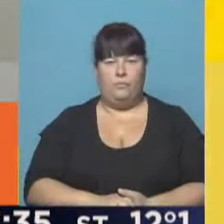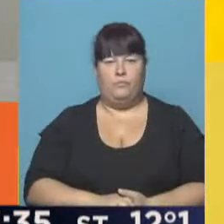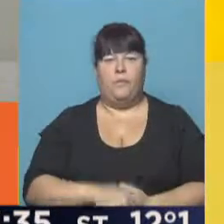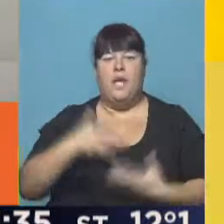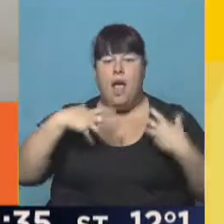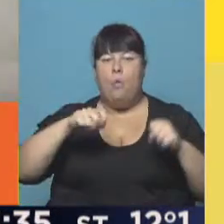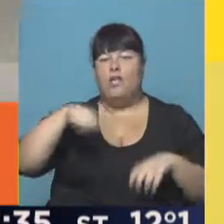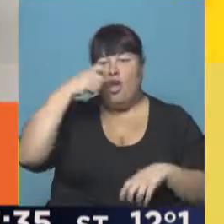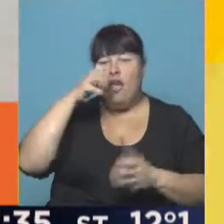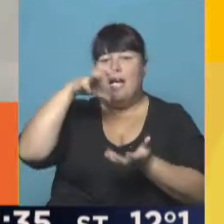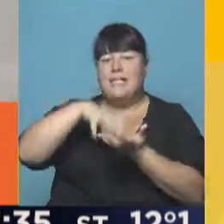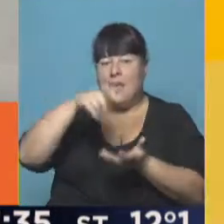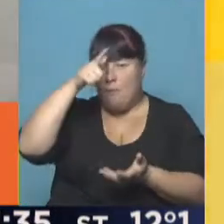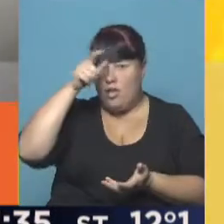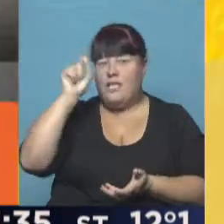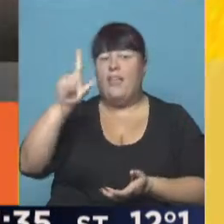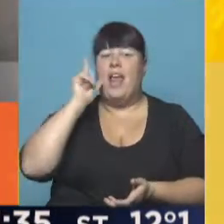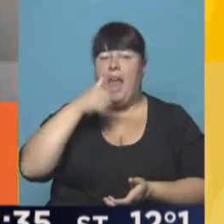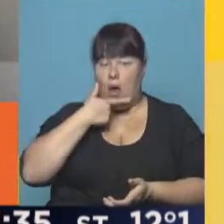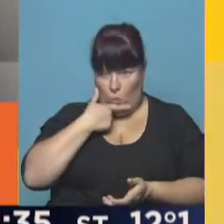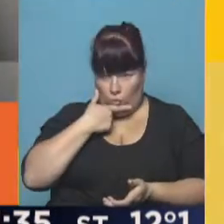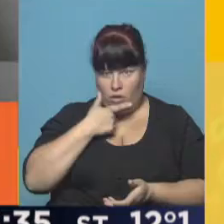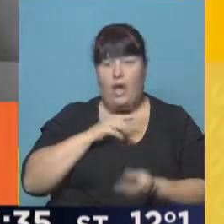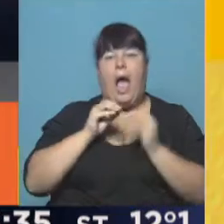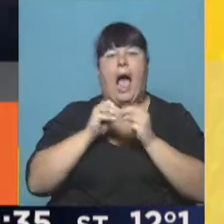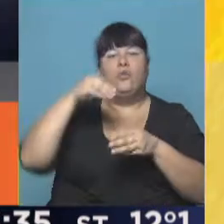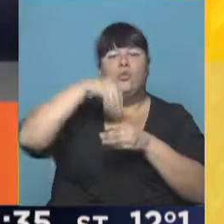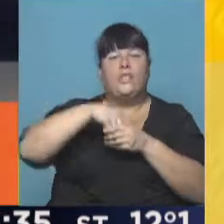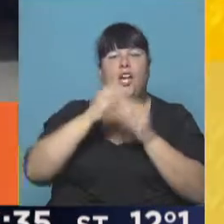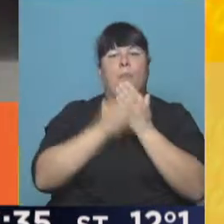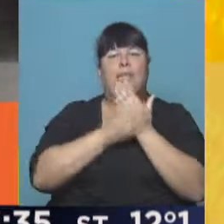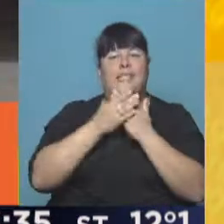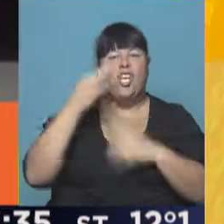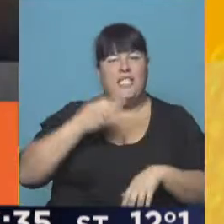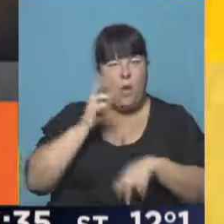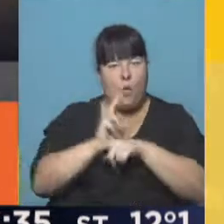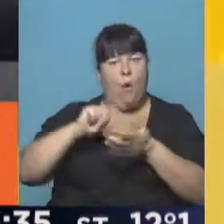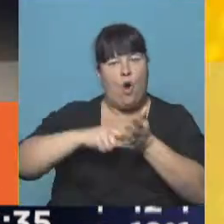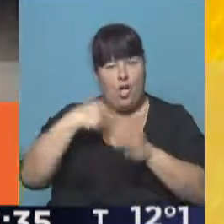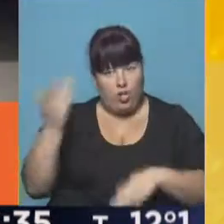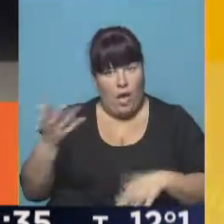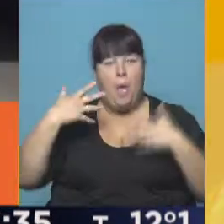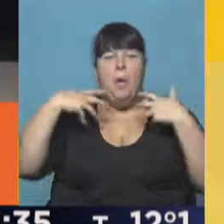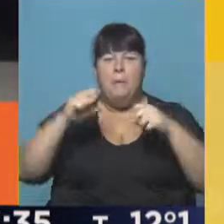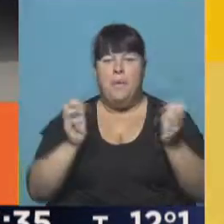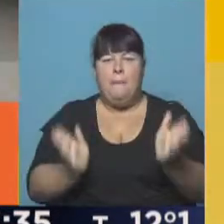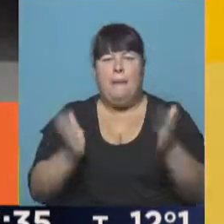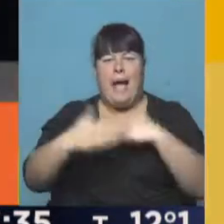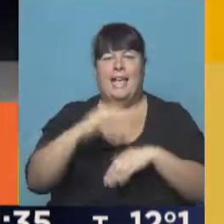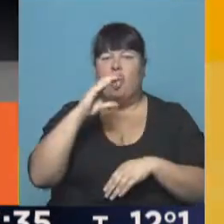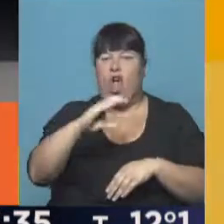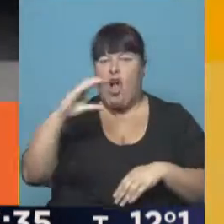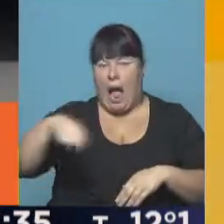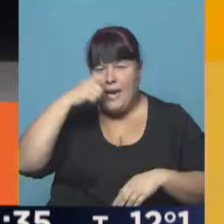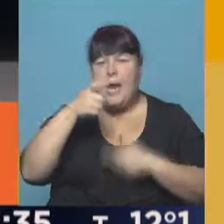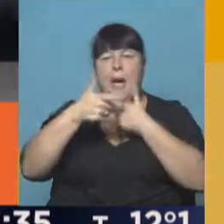Hallan droga en una sede policial en Lanús. Asuntos internos del Ministerio de Seguridad bonaerense descubrió paquetes de cocaína,